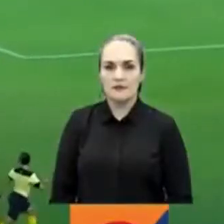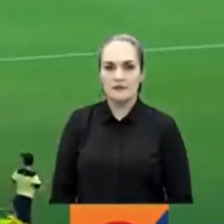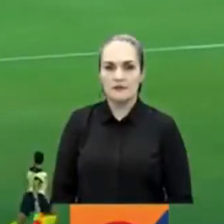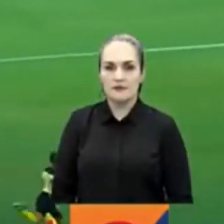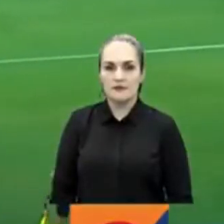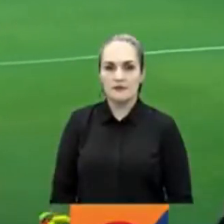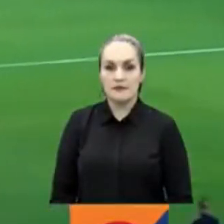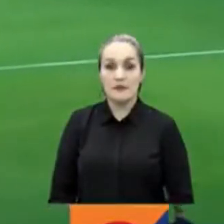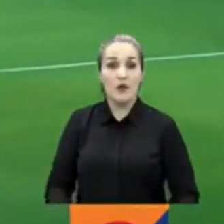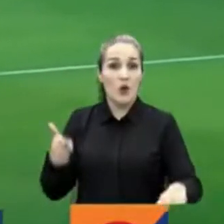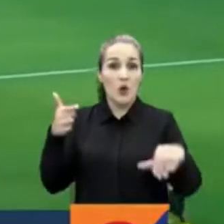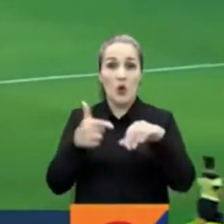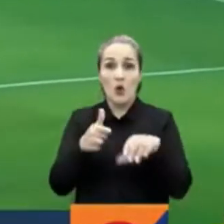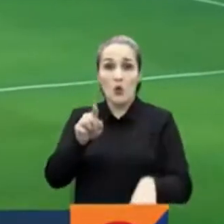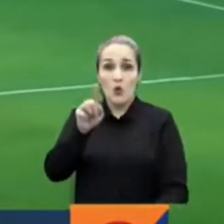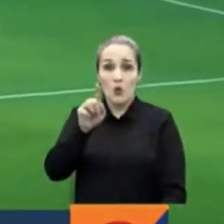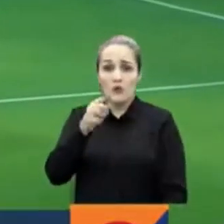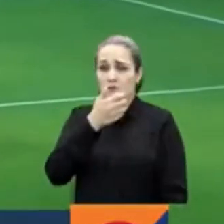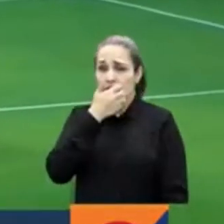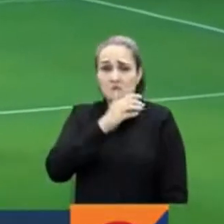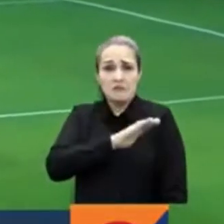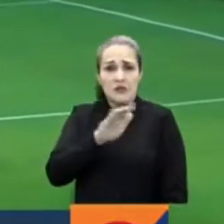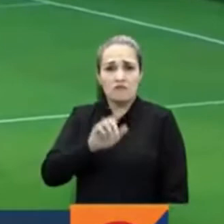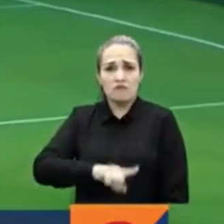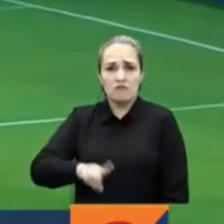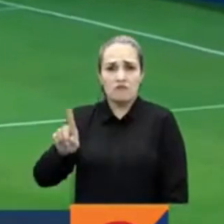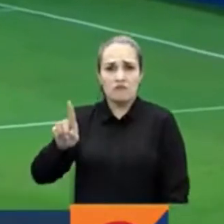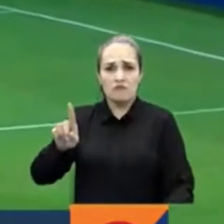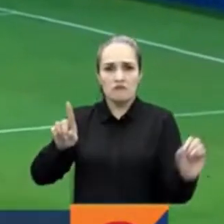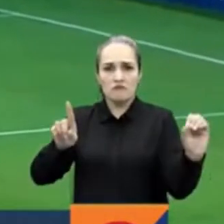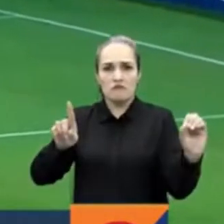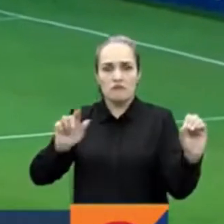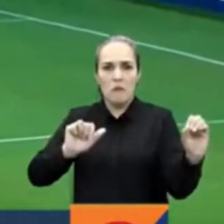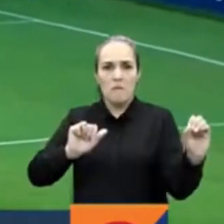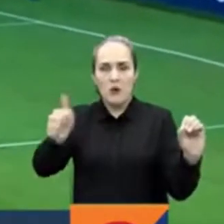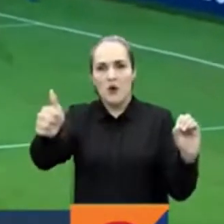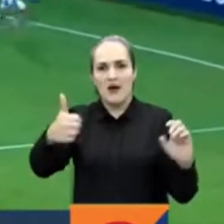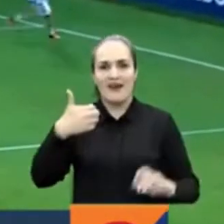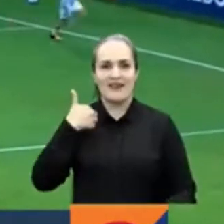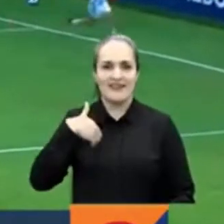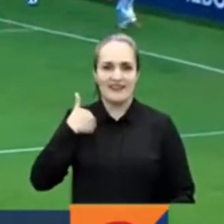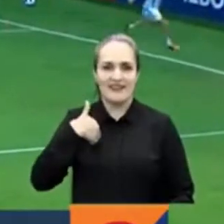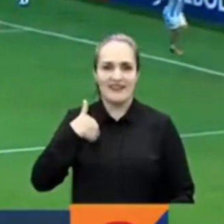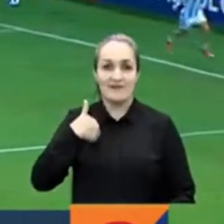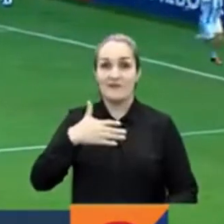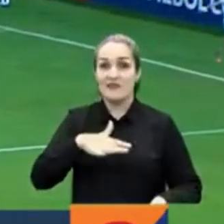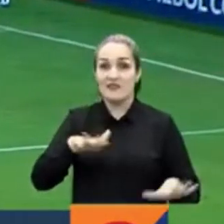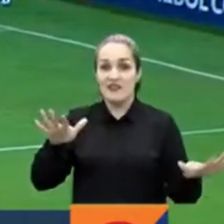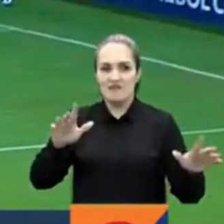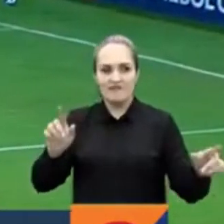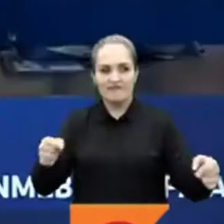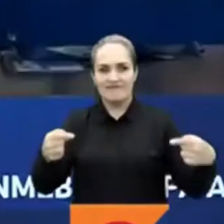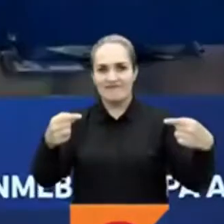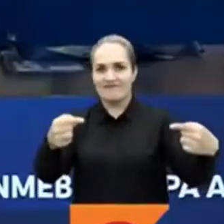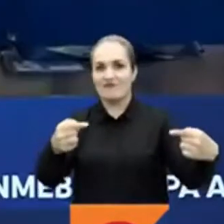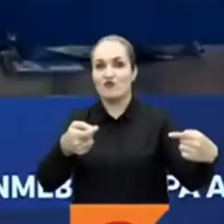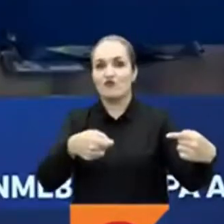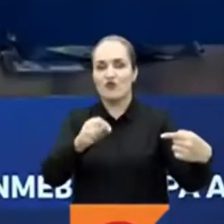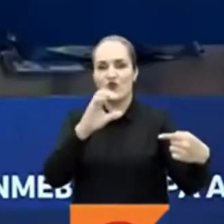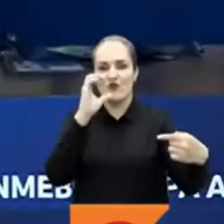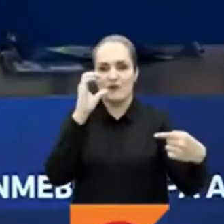Un gol de Florencia Bonsegundo fue suficiente para que Argentina clasifique a la semifinal. Y ahora enfrente a Colombia.